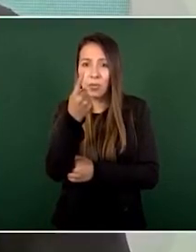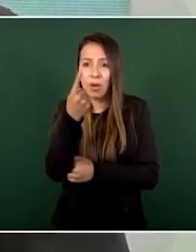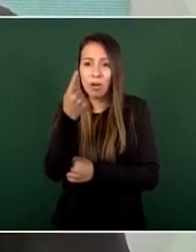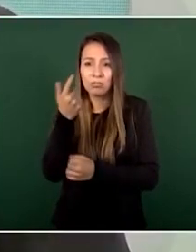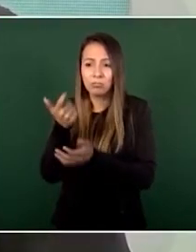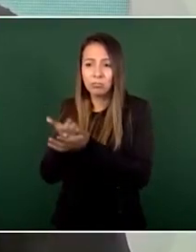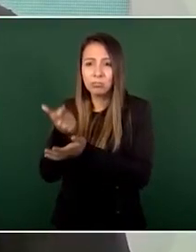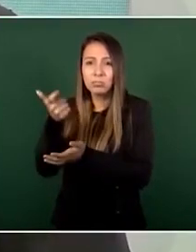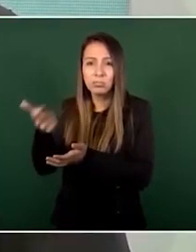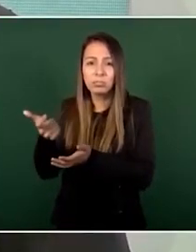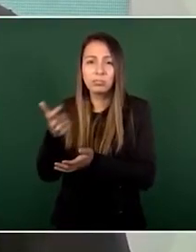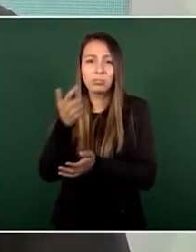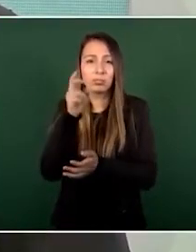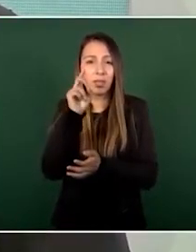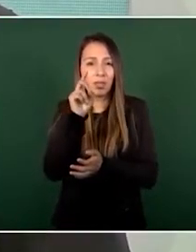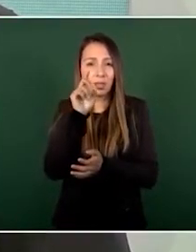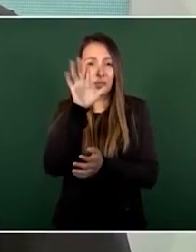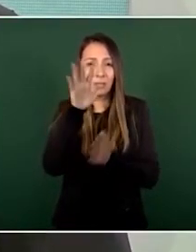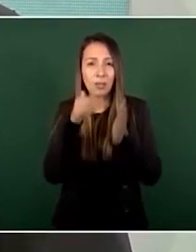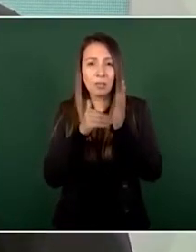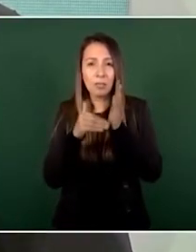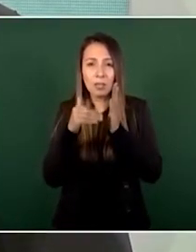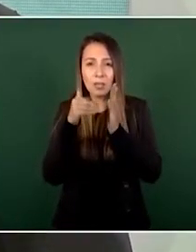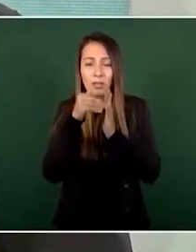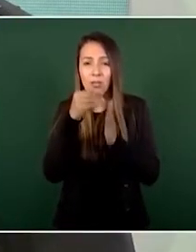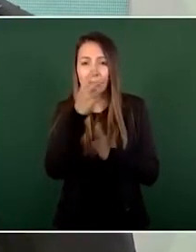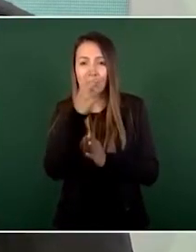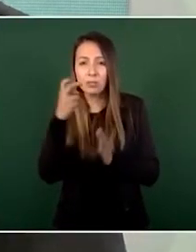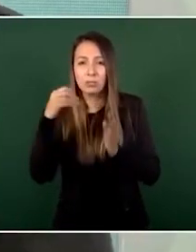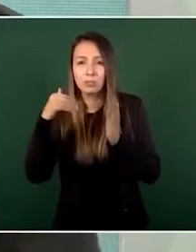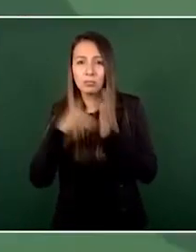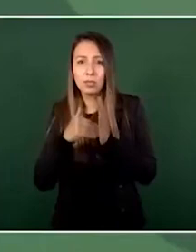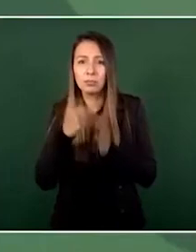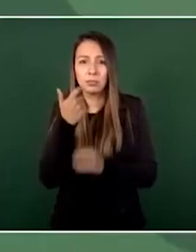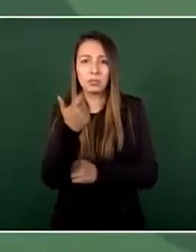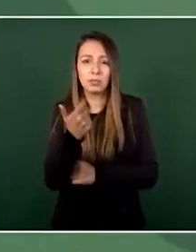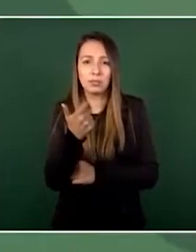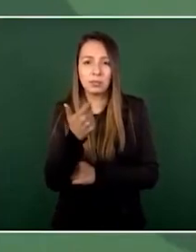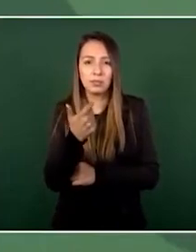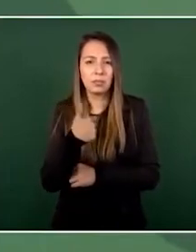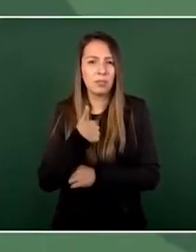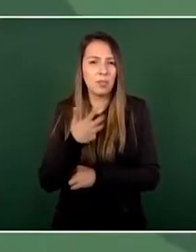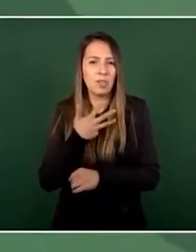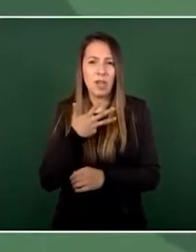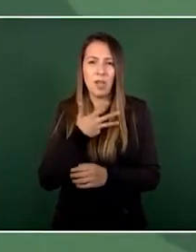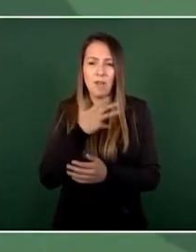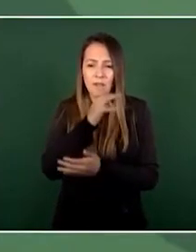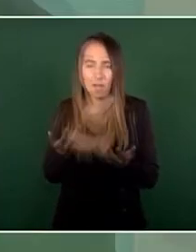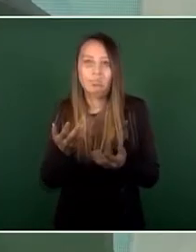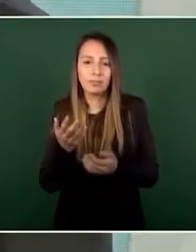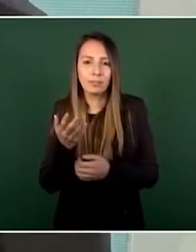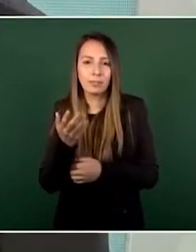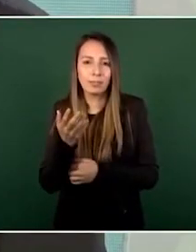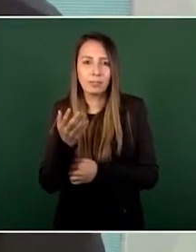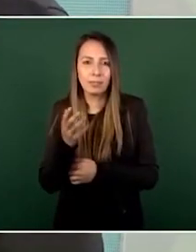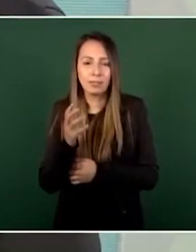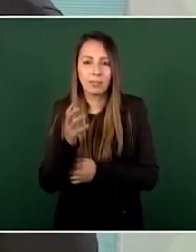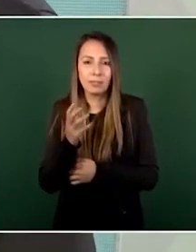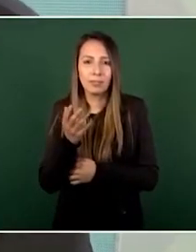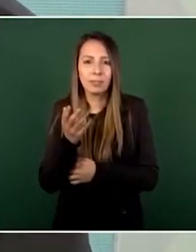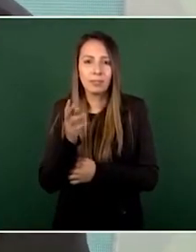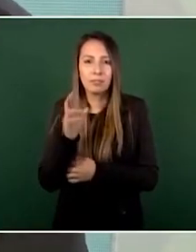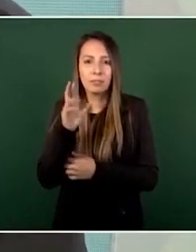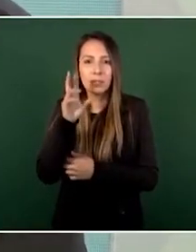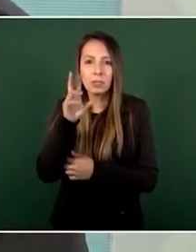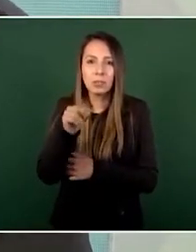millones 200 mil pesos y que tengo todas las facturas y todos los comprobantes no lo